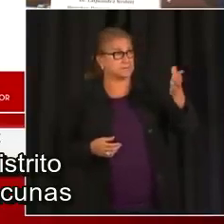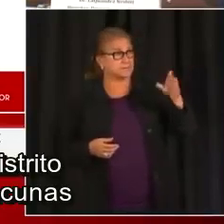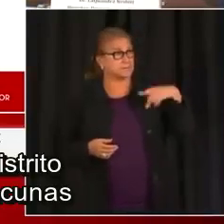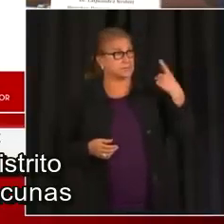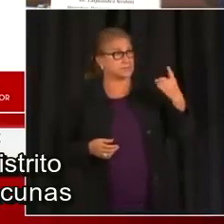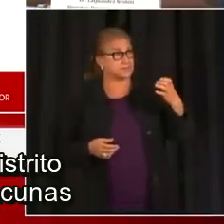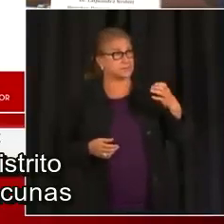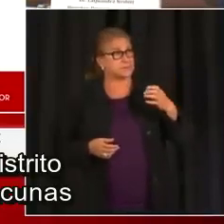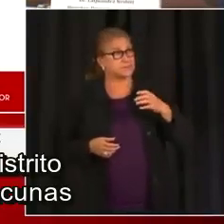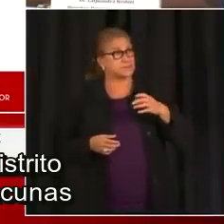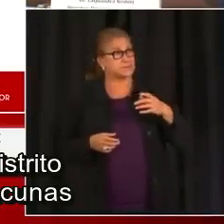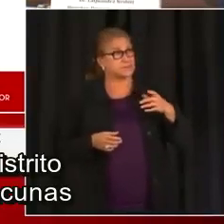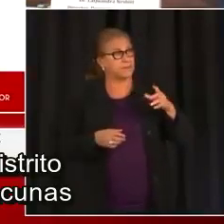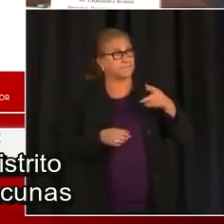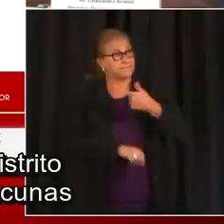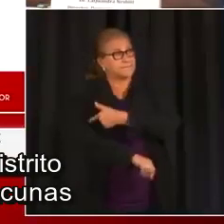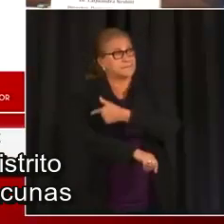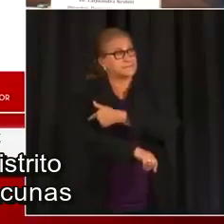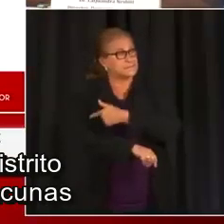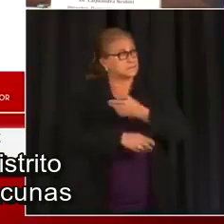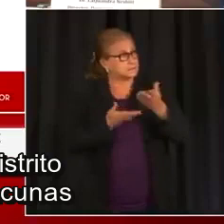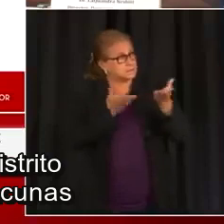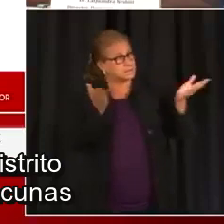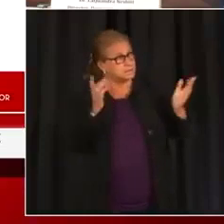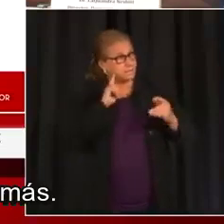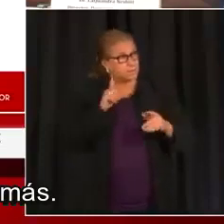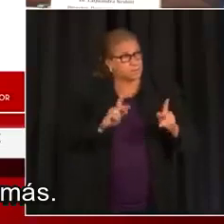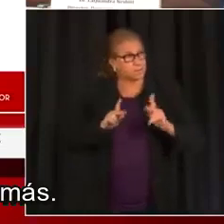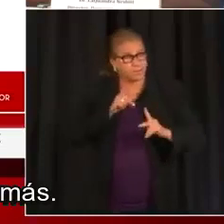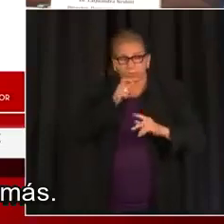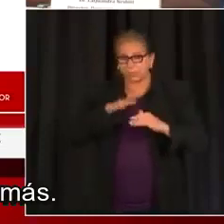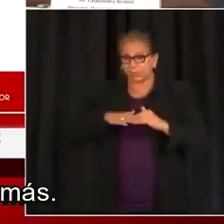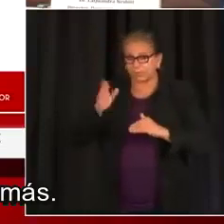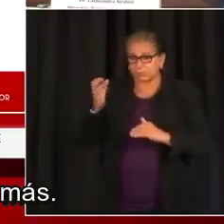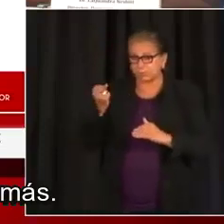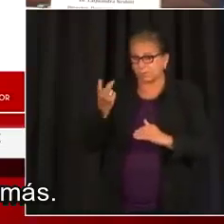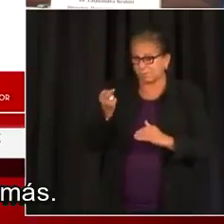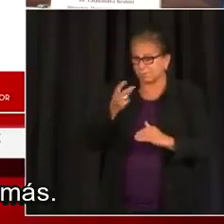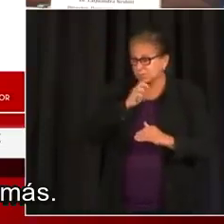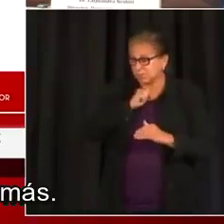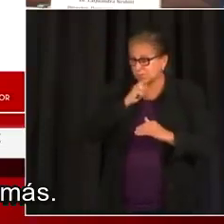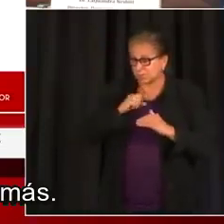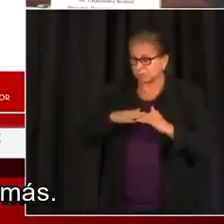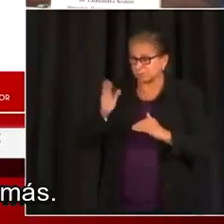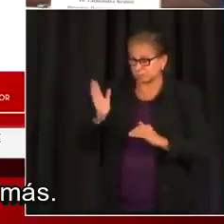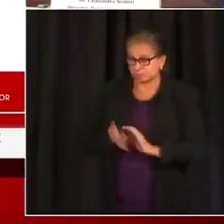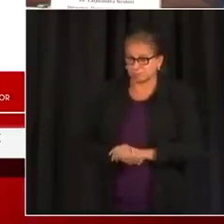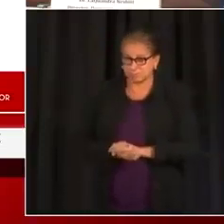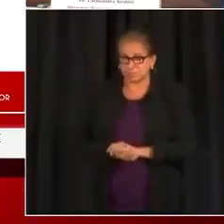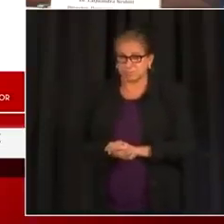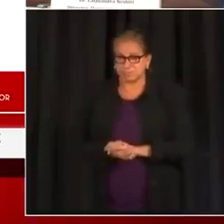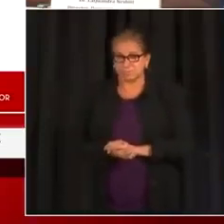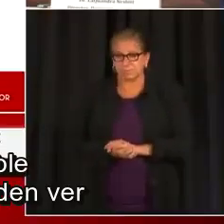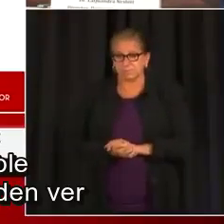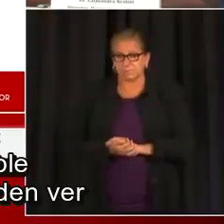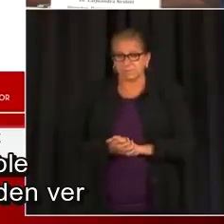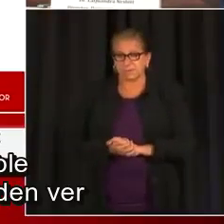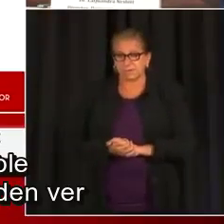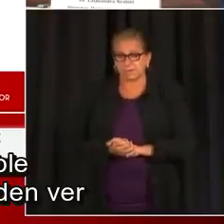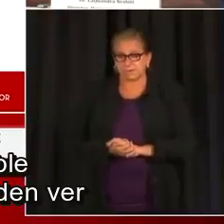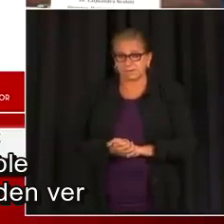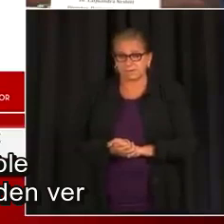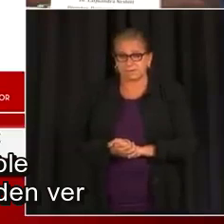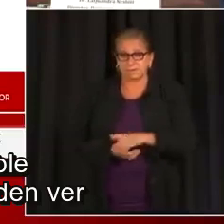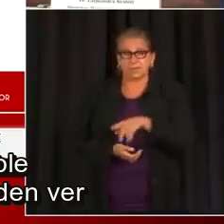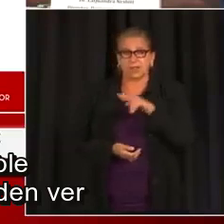distrito en términos de la cobertura de vacunas para las personas de 12 años o más. Esta